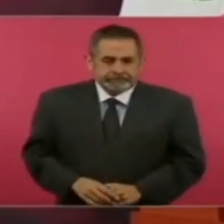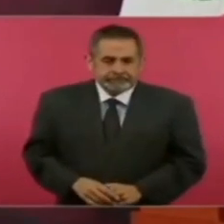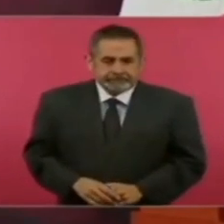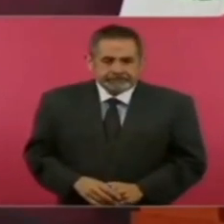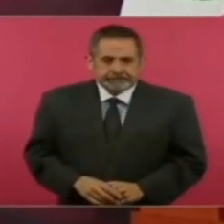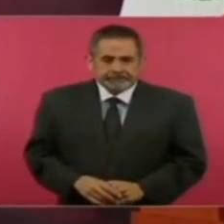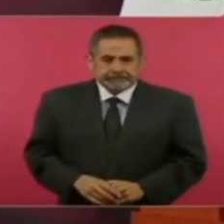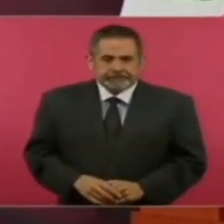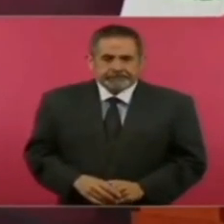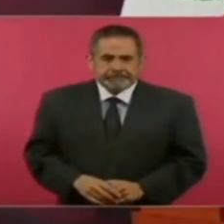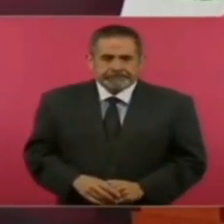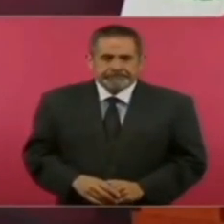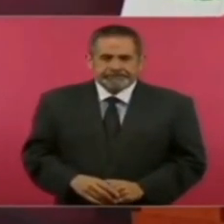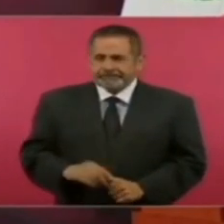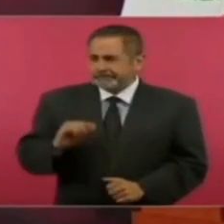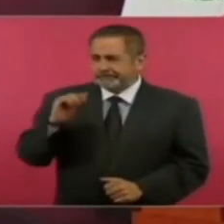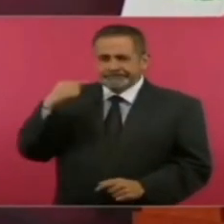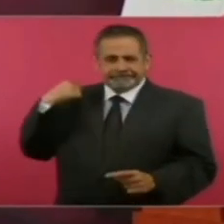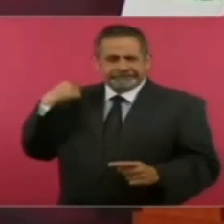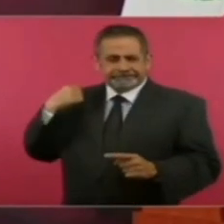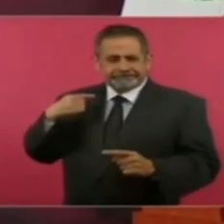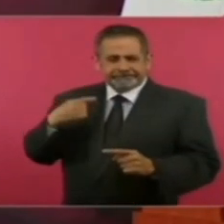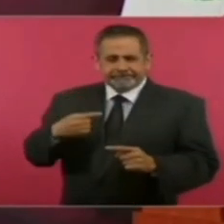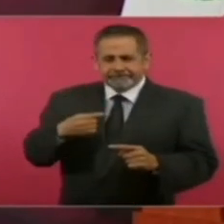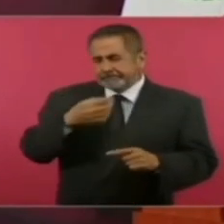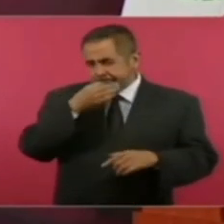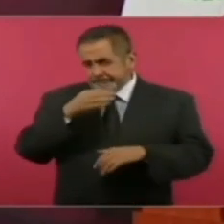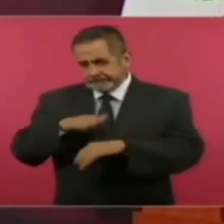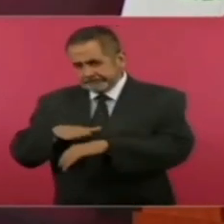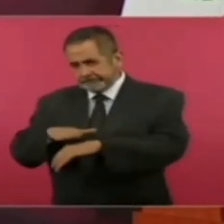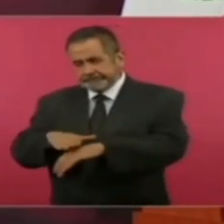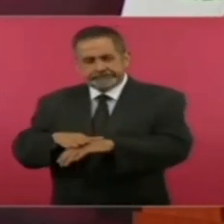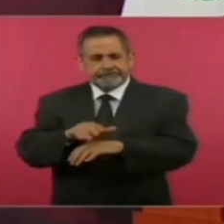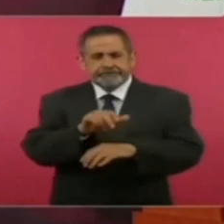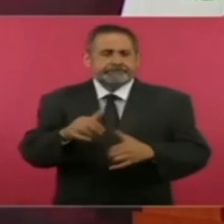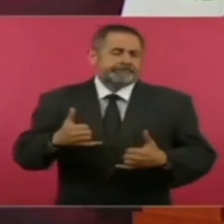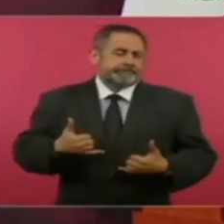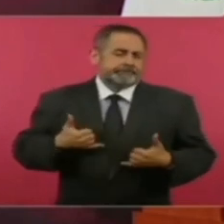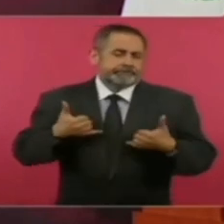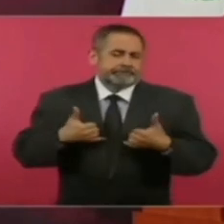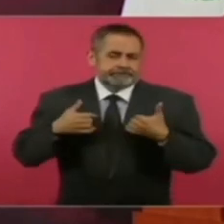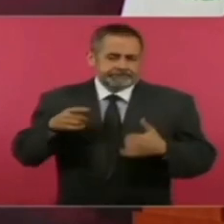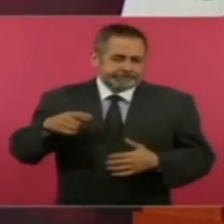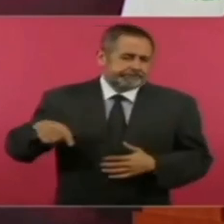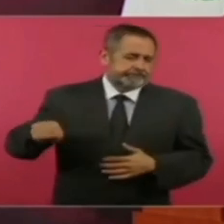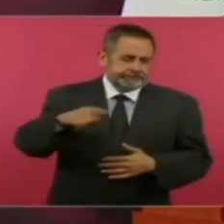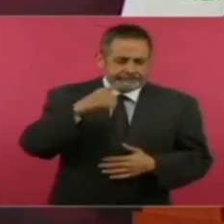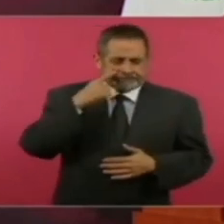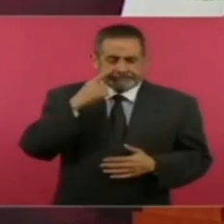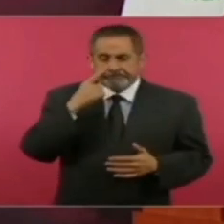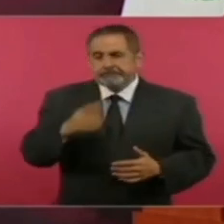de un tiempo a la fecha esto para los jóvenes así como